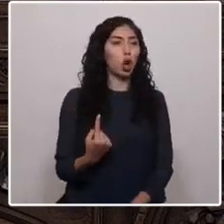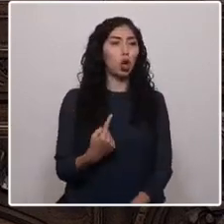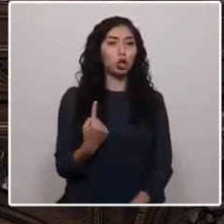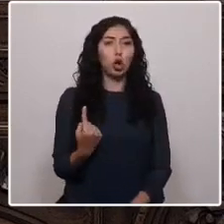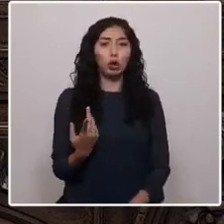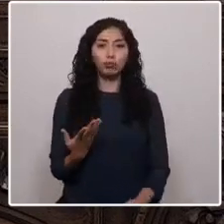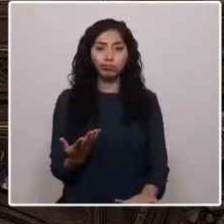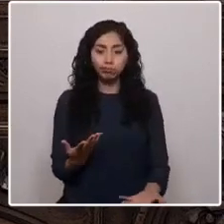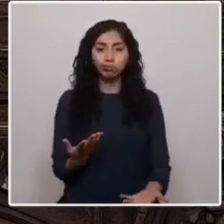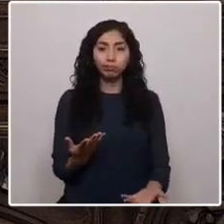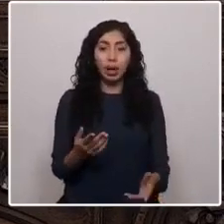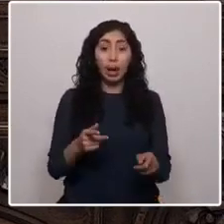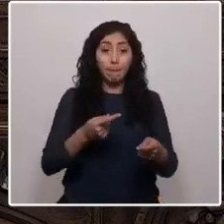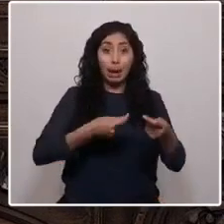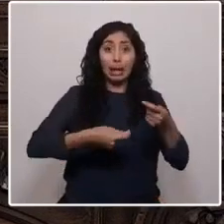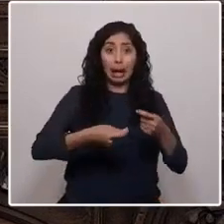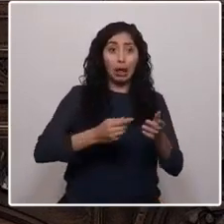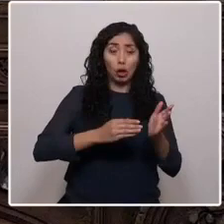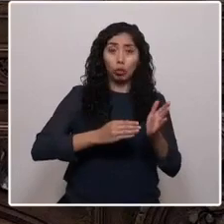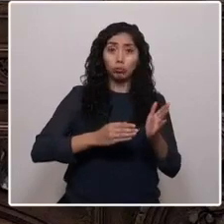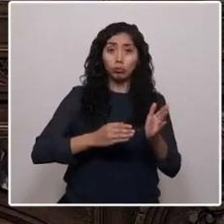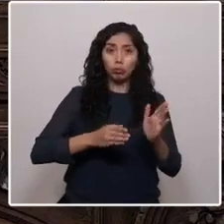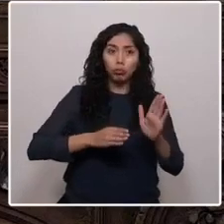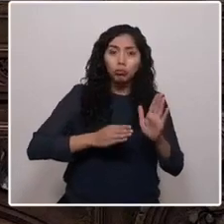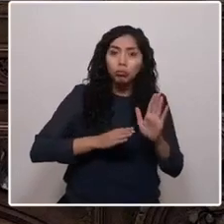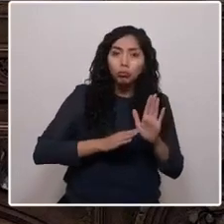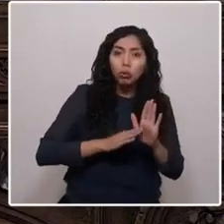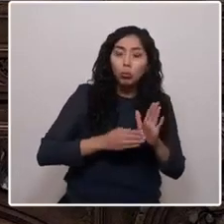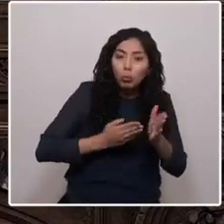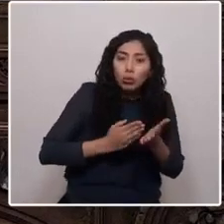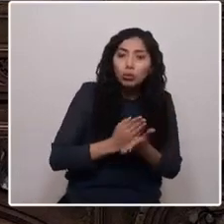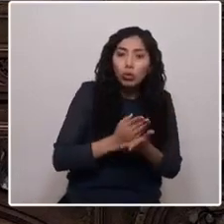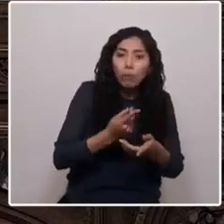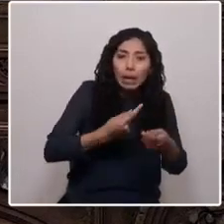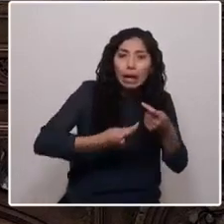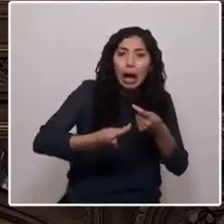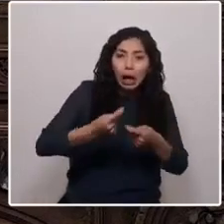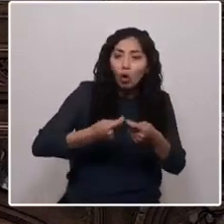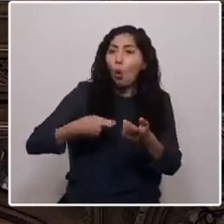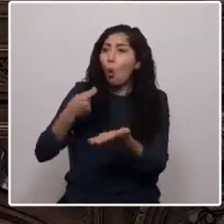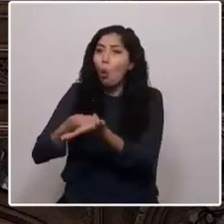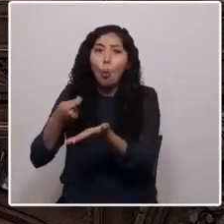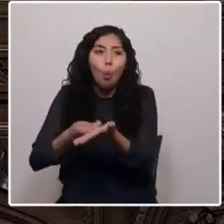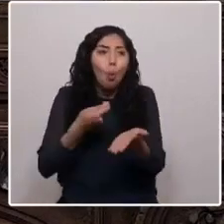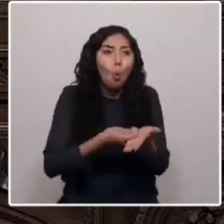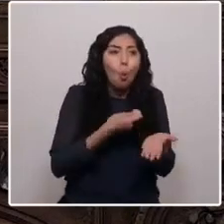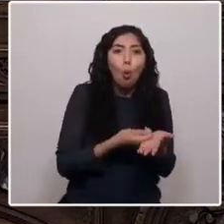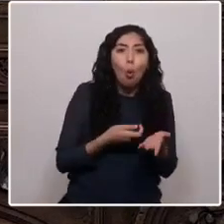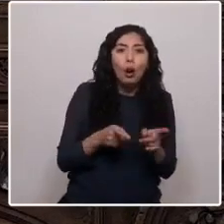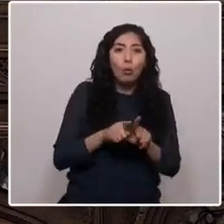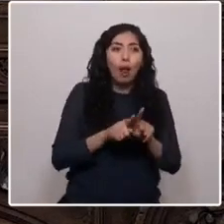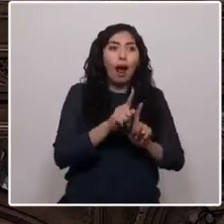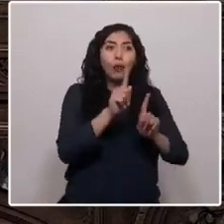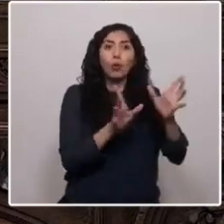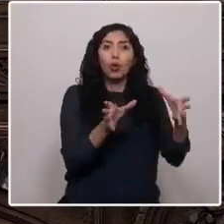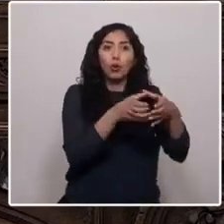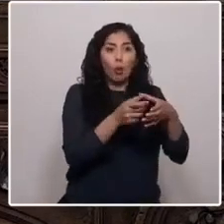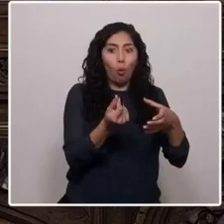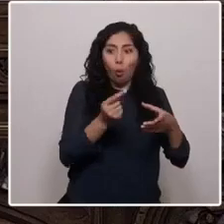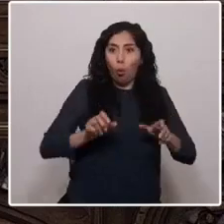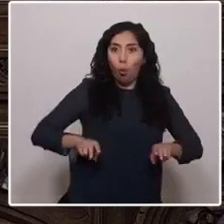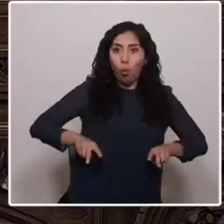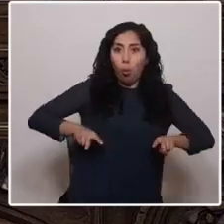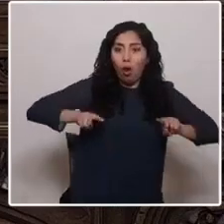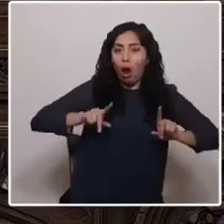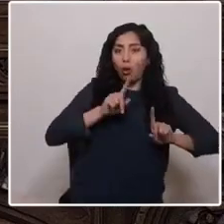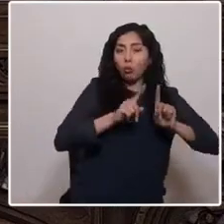E instaló un consumismo que nos devoró el alma y enriqueció sin freno a unos pocos. Mi